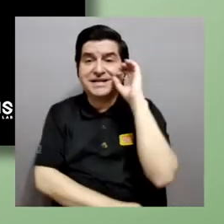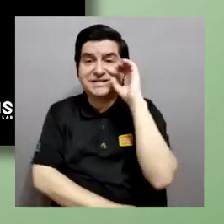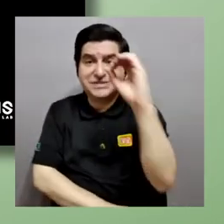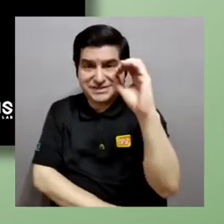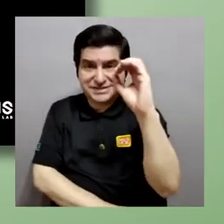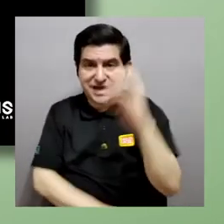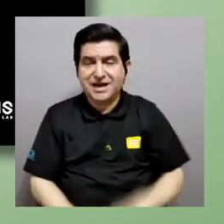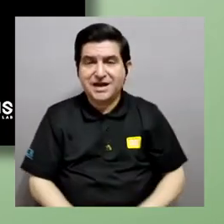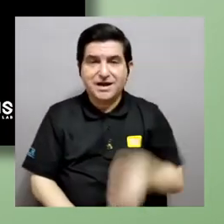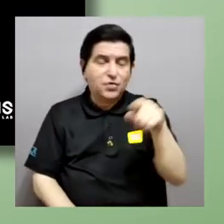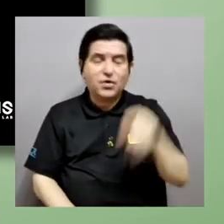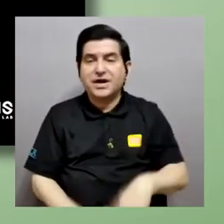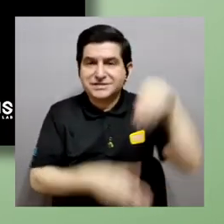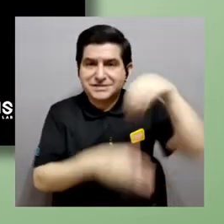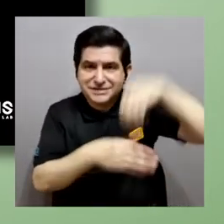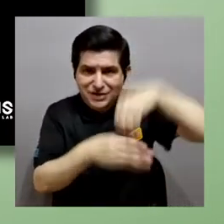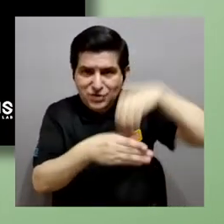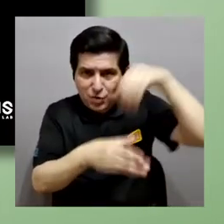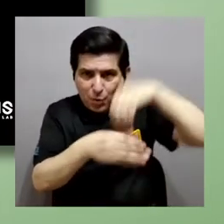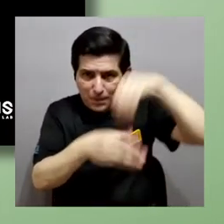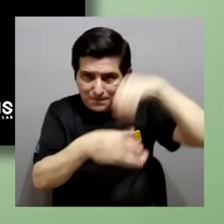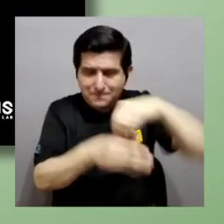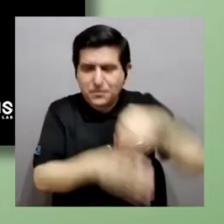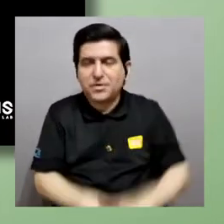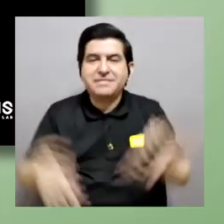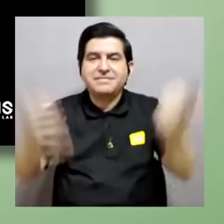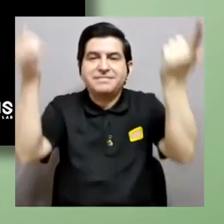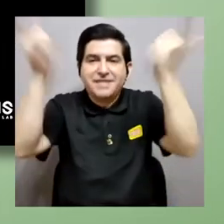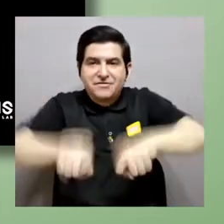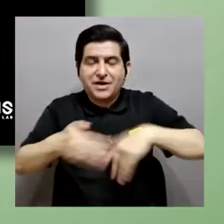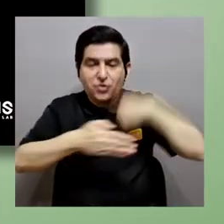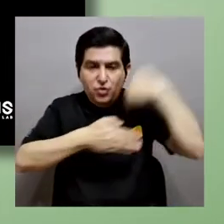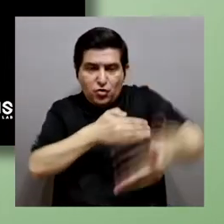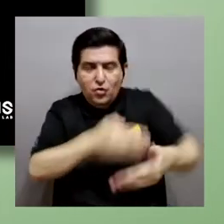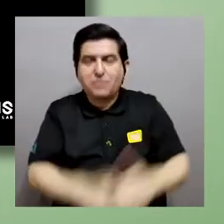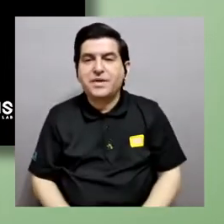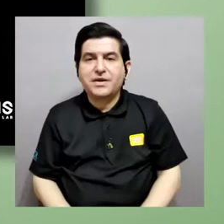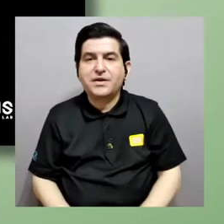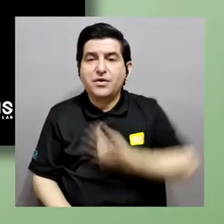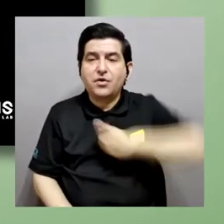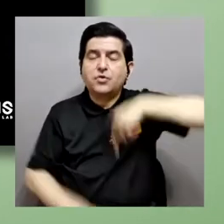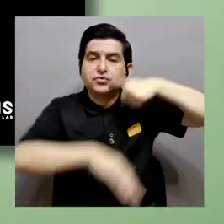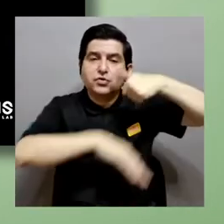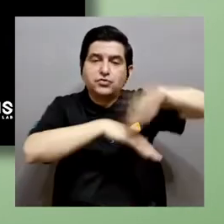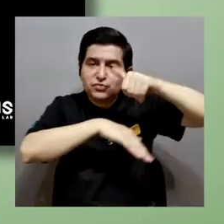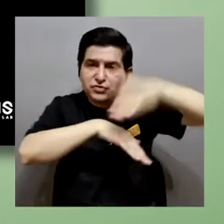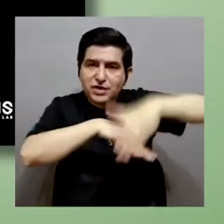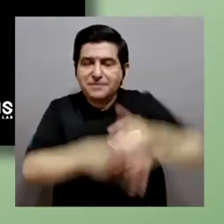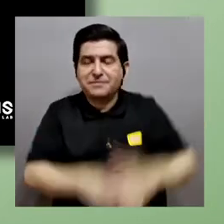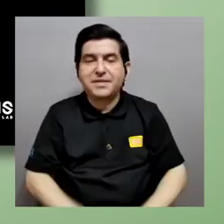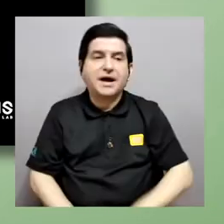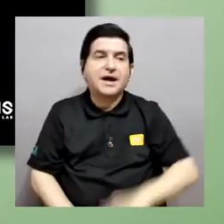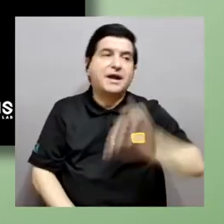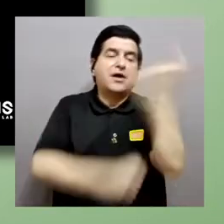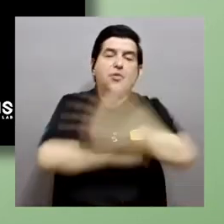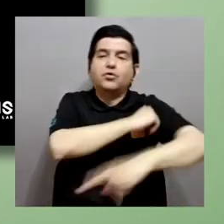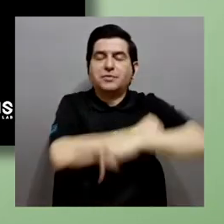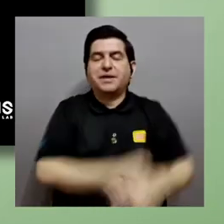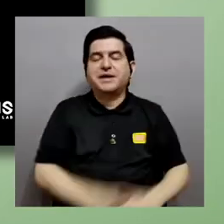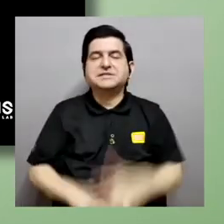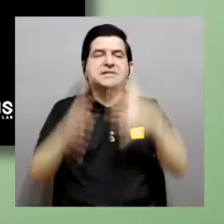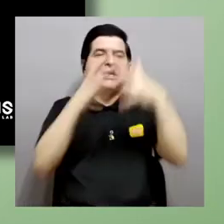compuestos que nos den este fenómeno después de un tiempo son los que enviaríamos al exterior, con nuestros colegas en Estados Unidos, en Alemania y otros países,